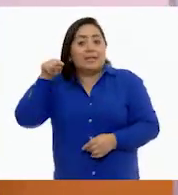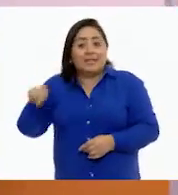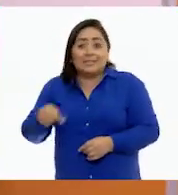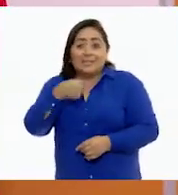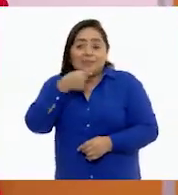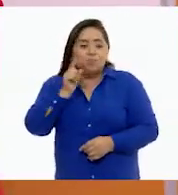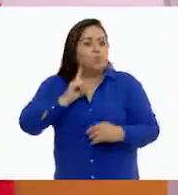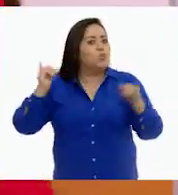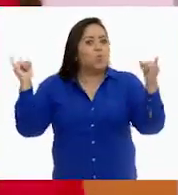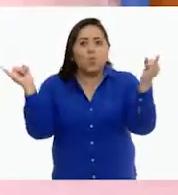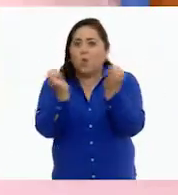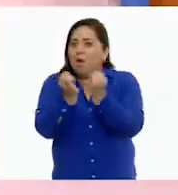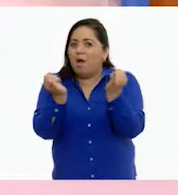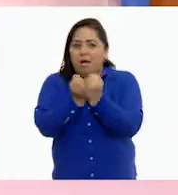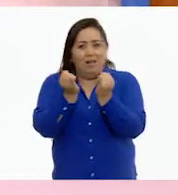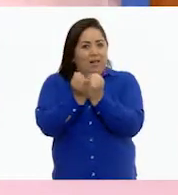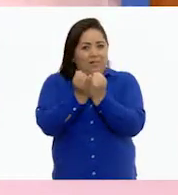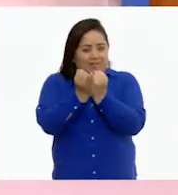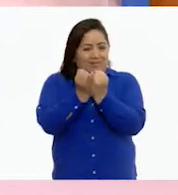le pasó esta situación.